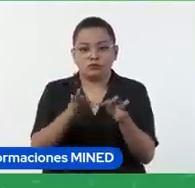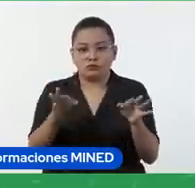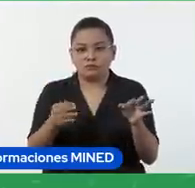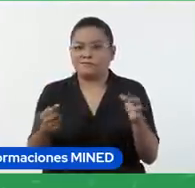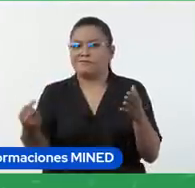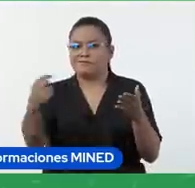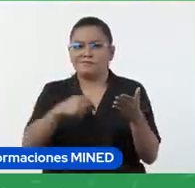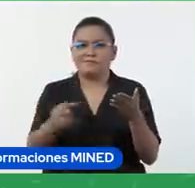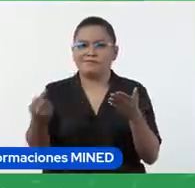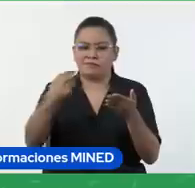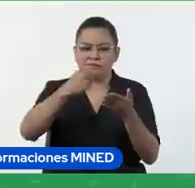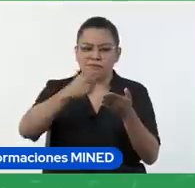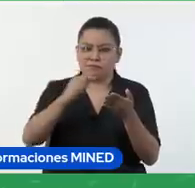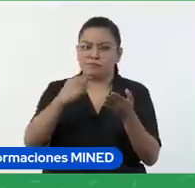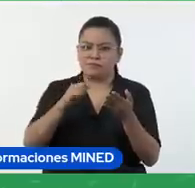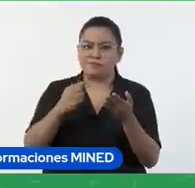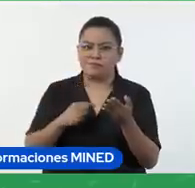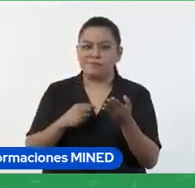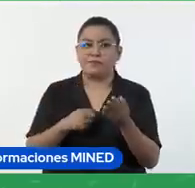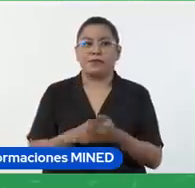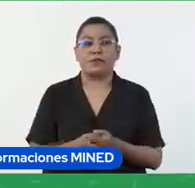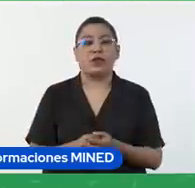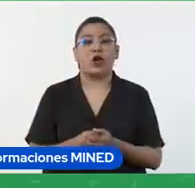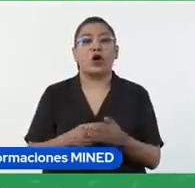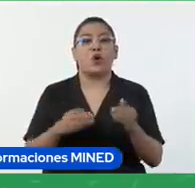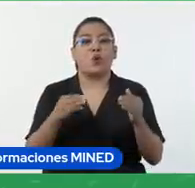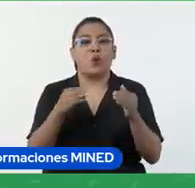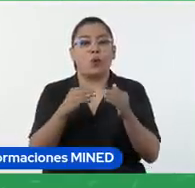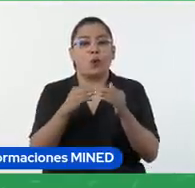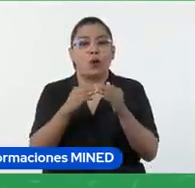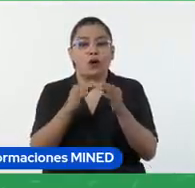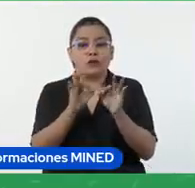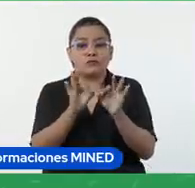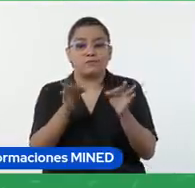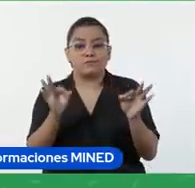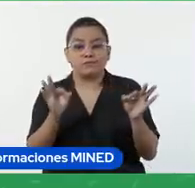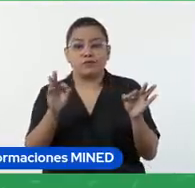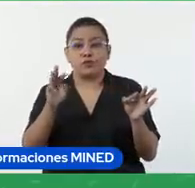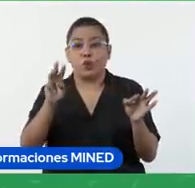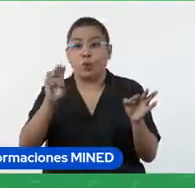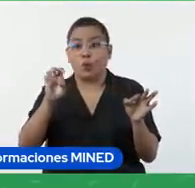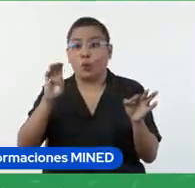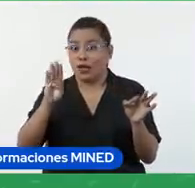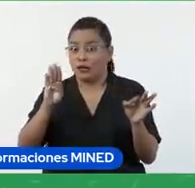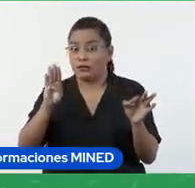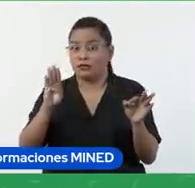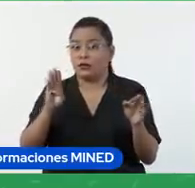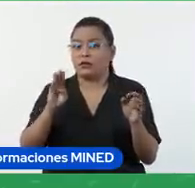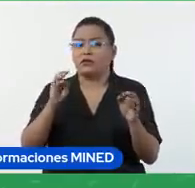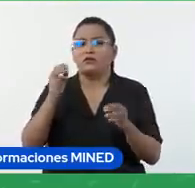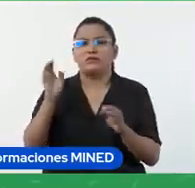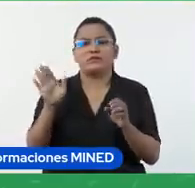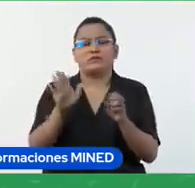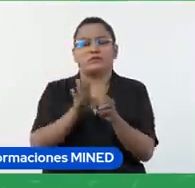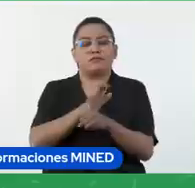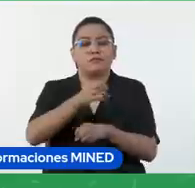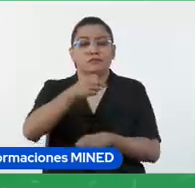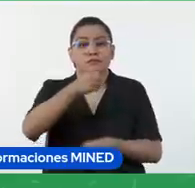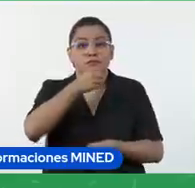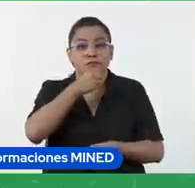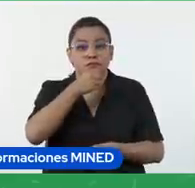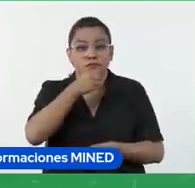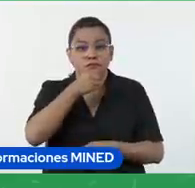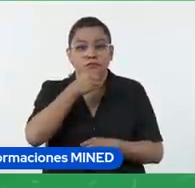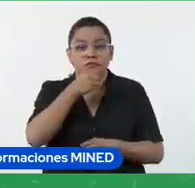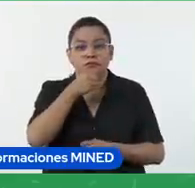y también está toda la información en el enlace del sitio oficial de docentes. Los enlaces van